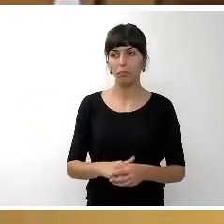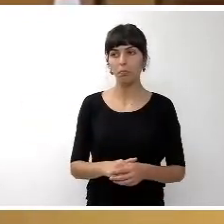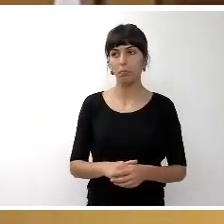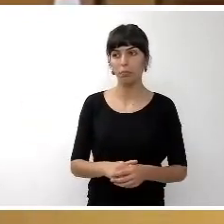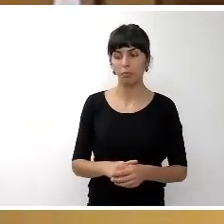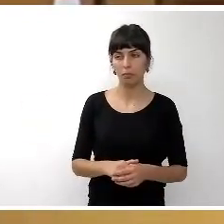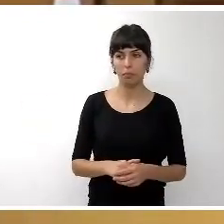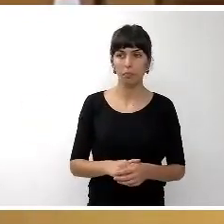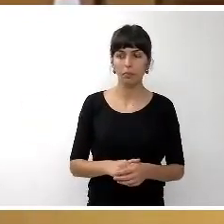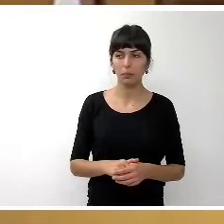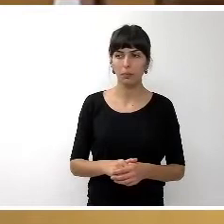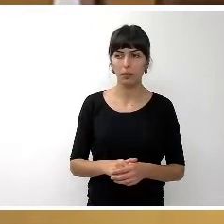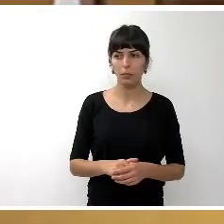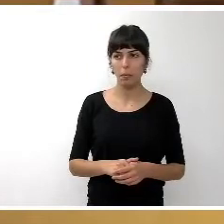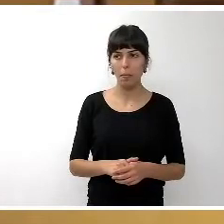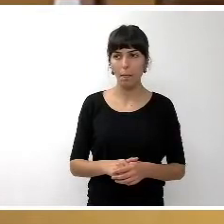Bien,